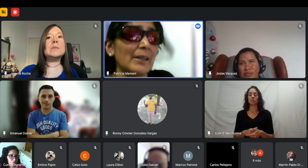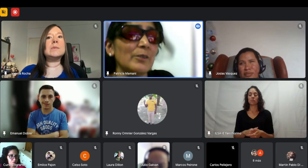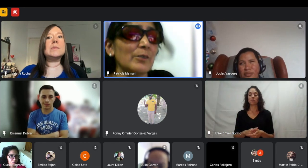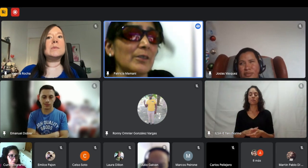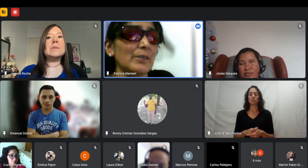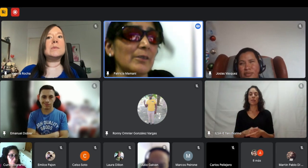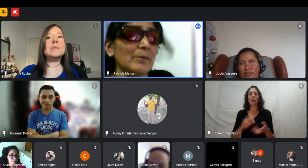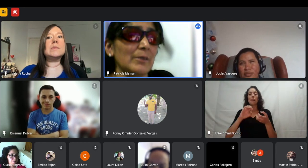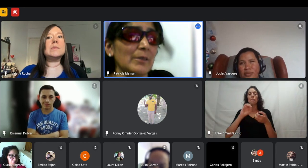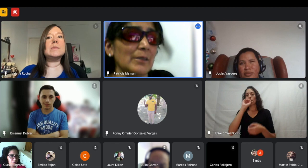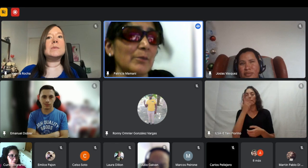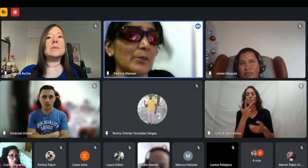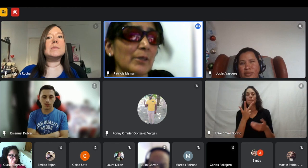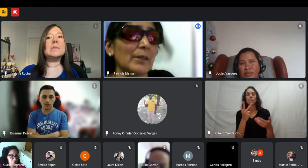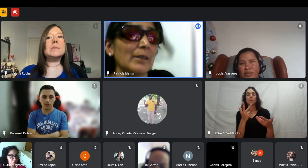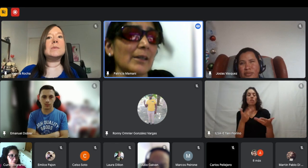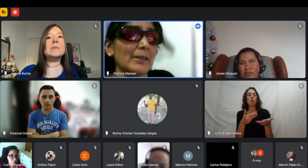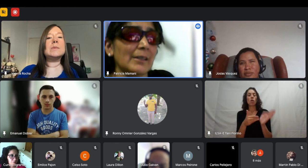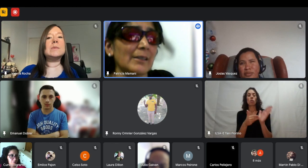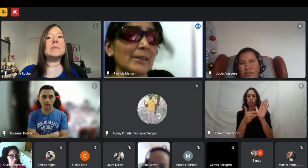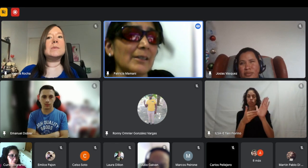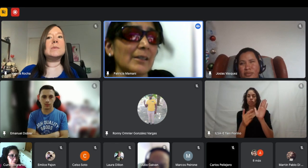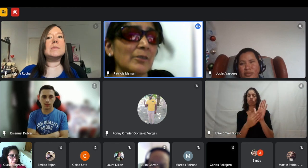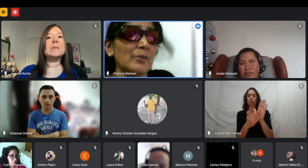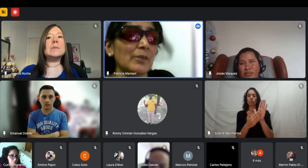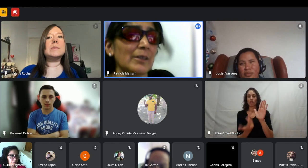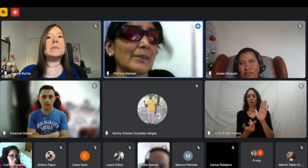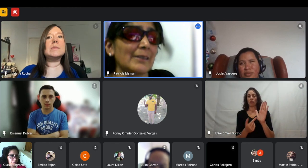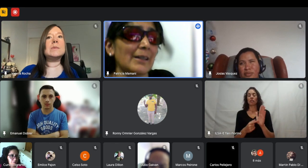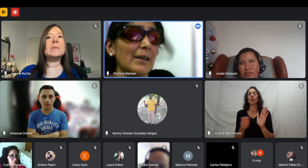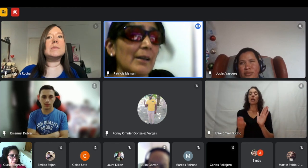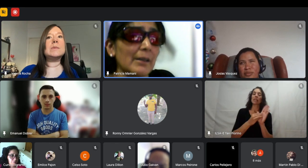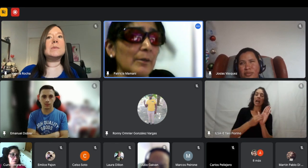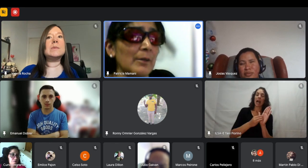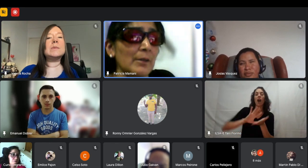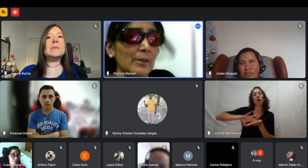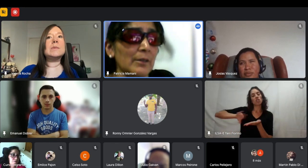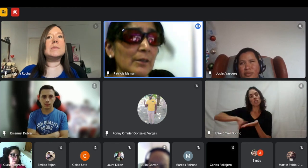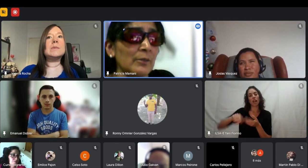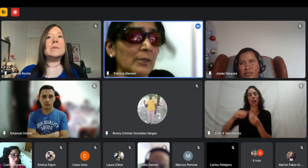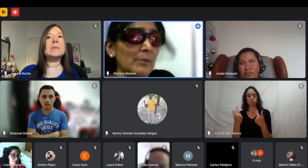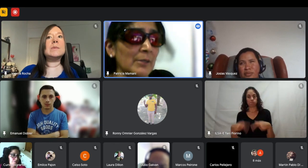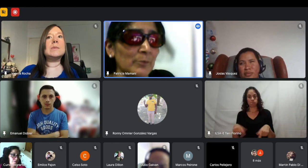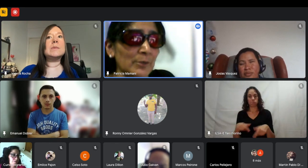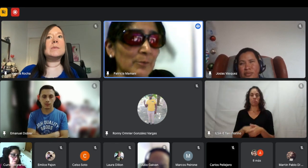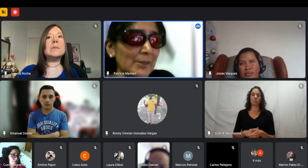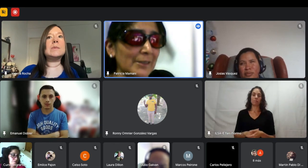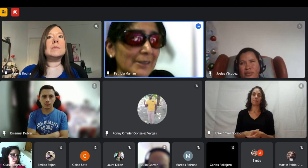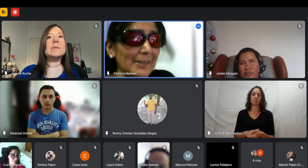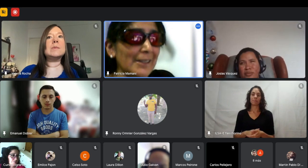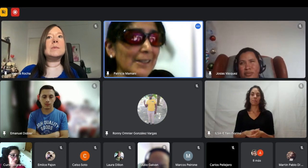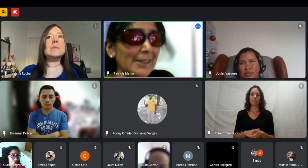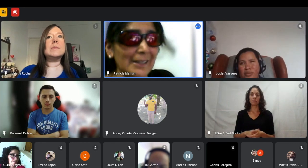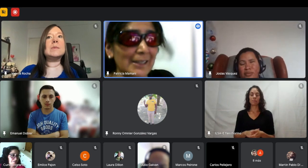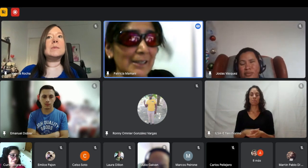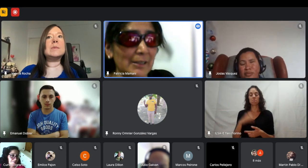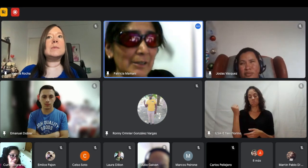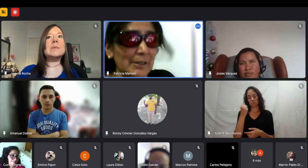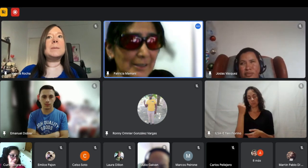presentado y bueno qué añadir y qué no qué destacar y qué no también es muy importante